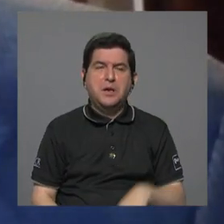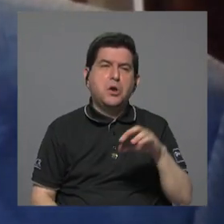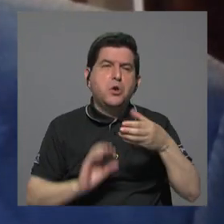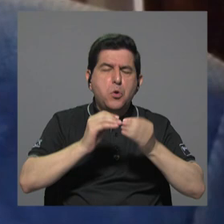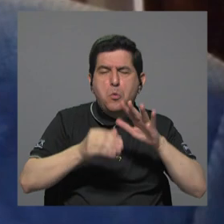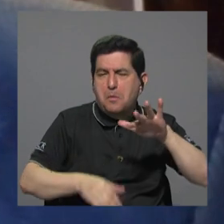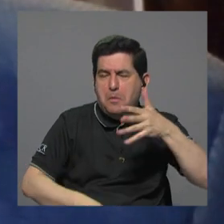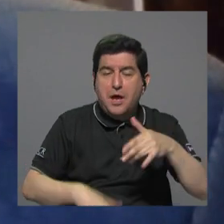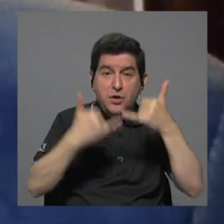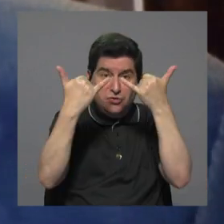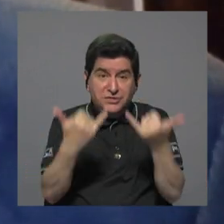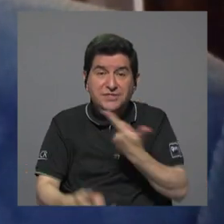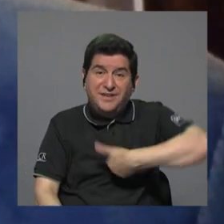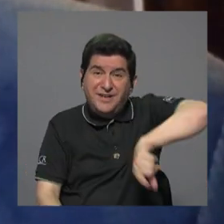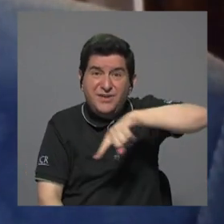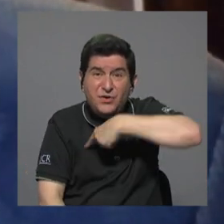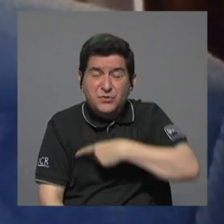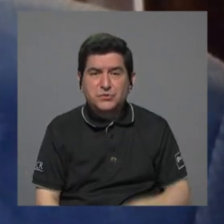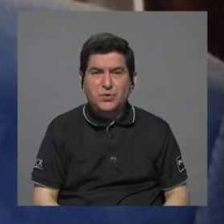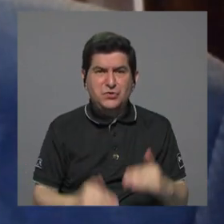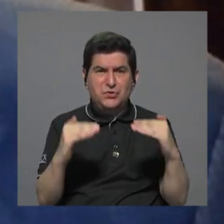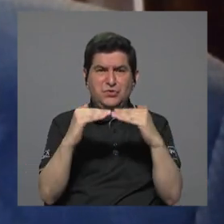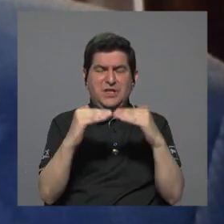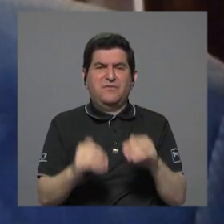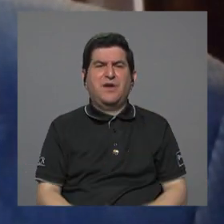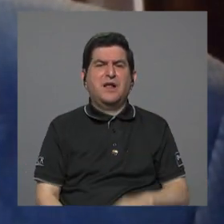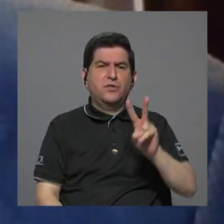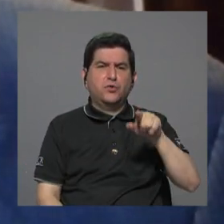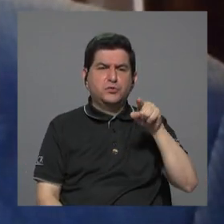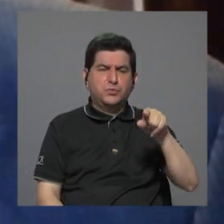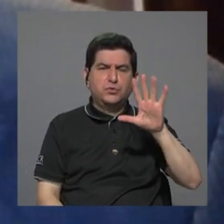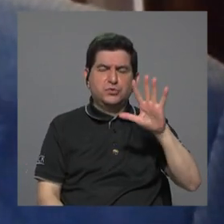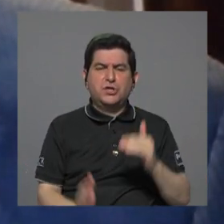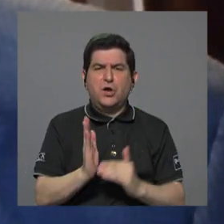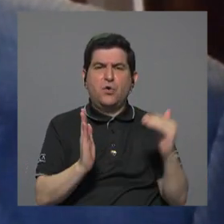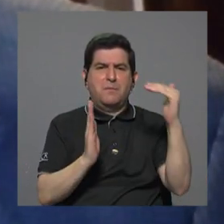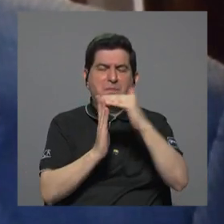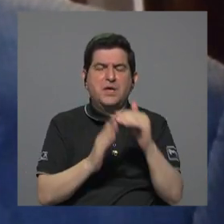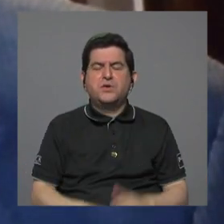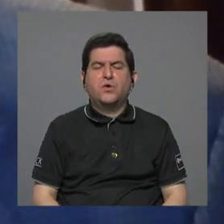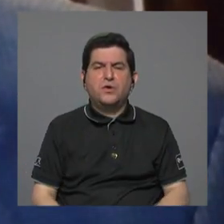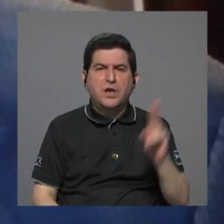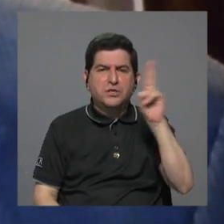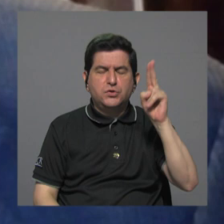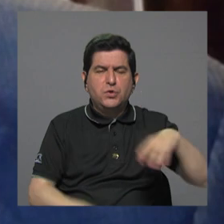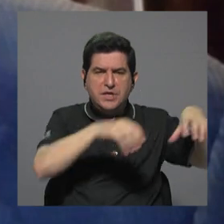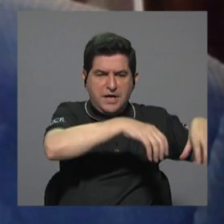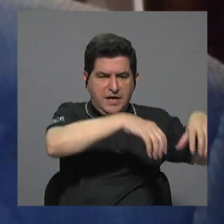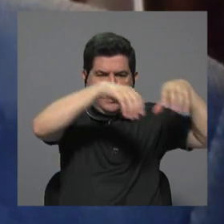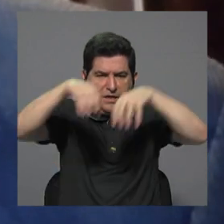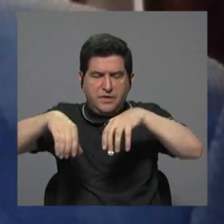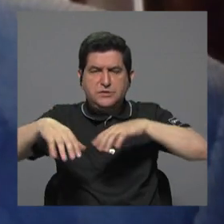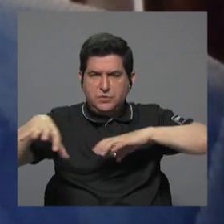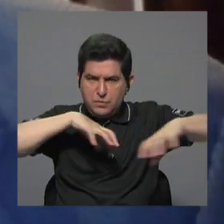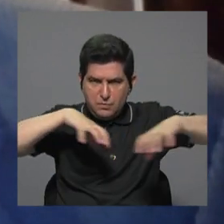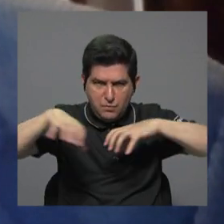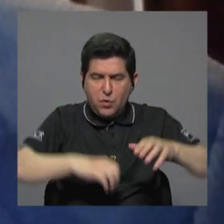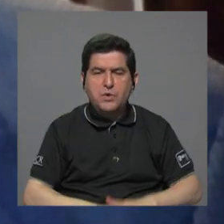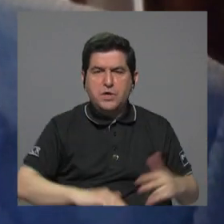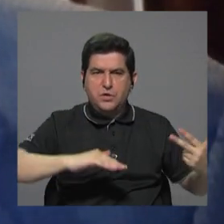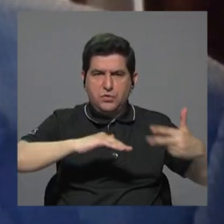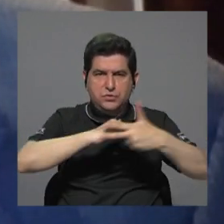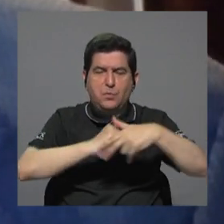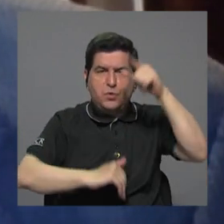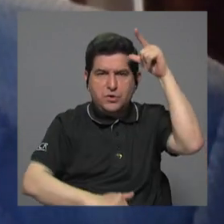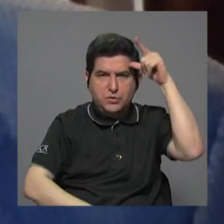más o menos ya estaríamos en un nivel de 2.5 millones de unidades de contenedores movilizados por los puertos